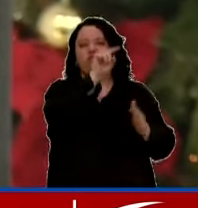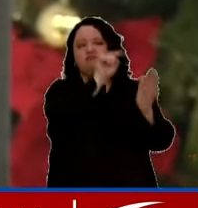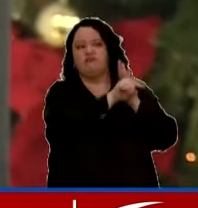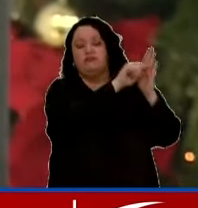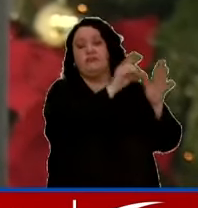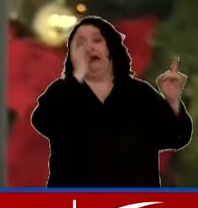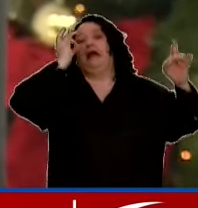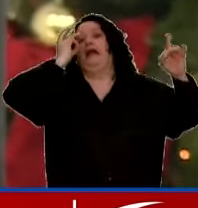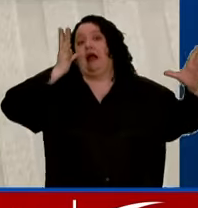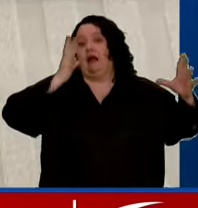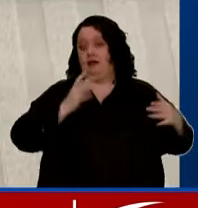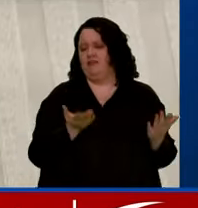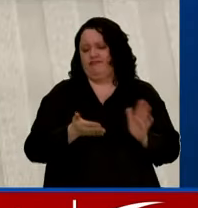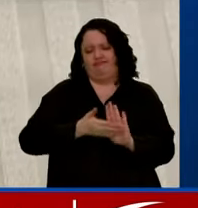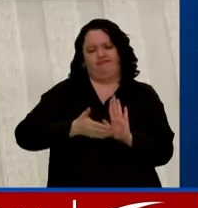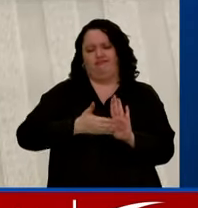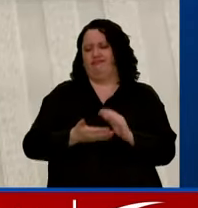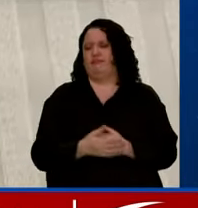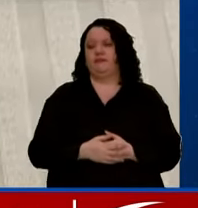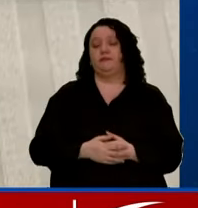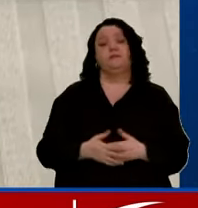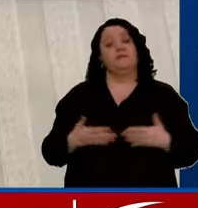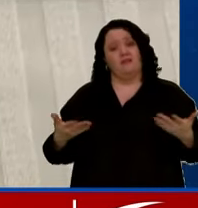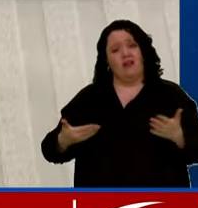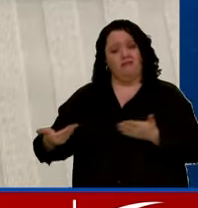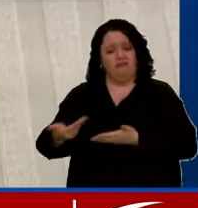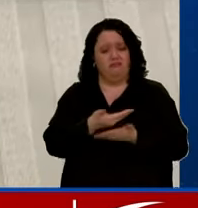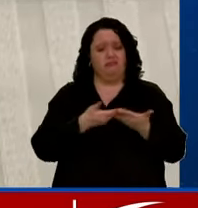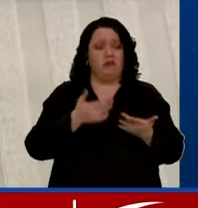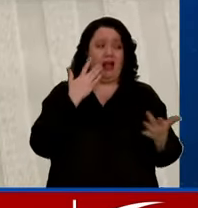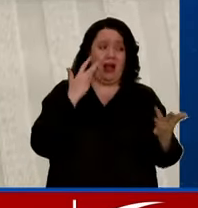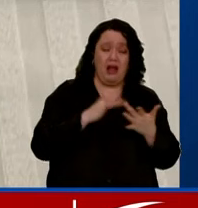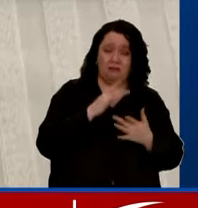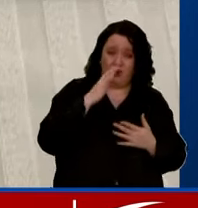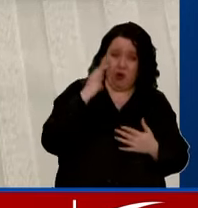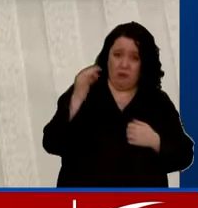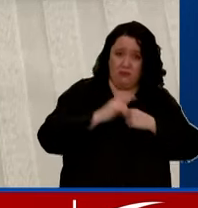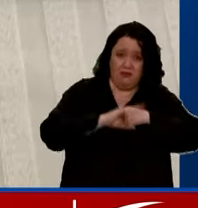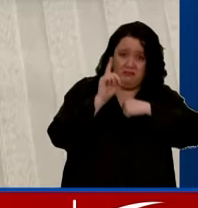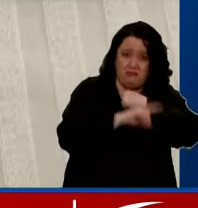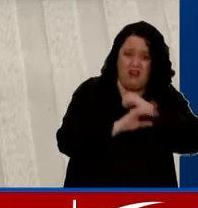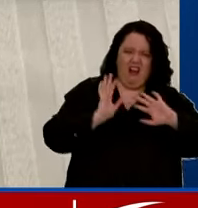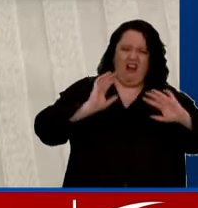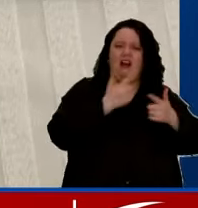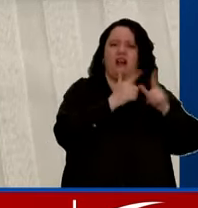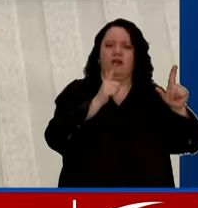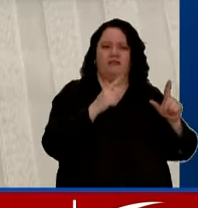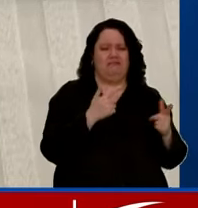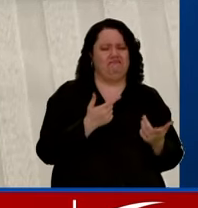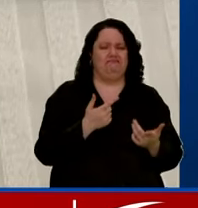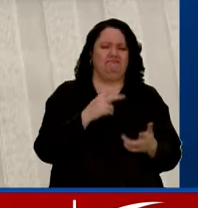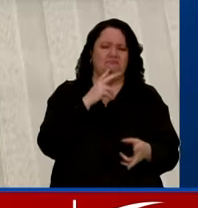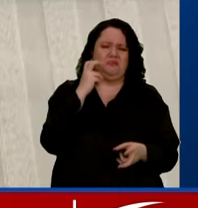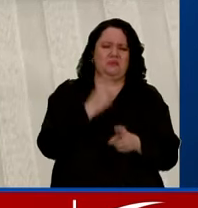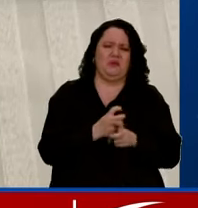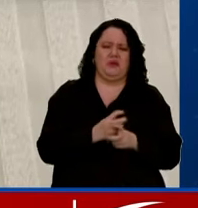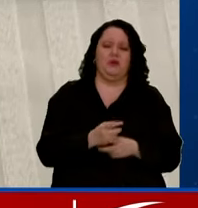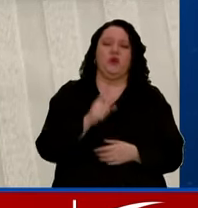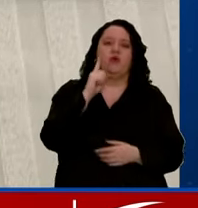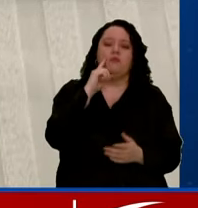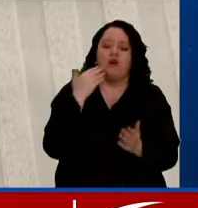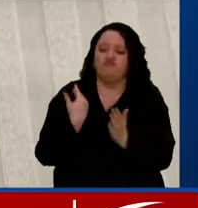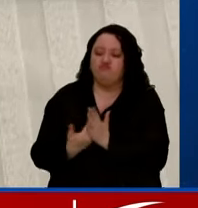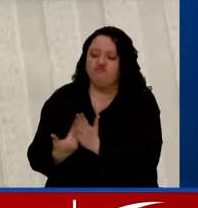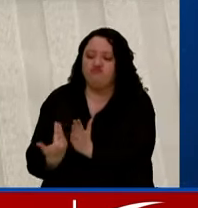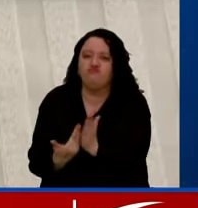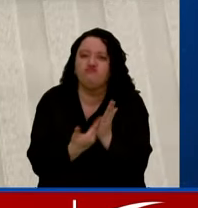agravado. Para llegar a ser sólido y buscar la absolución de Johnny Erleal lo veo bastante difícil, en punto a que la evidencia en